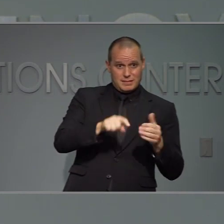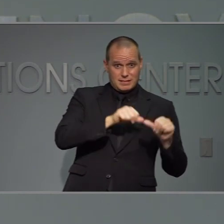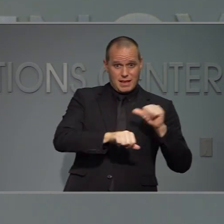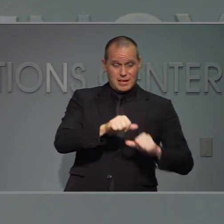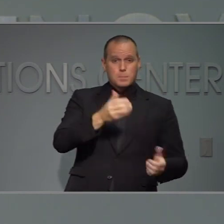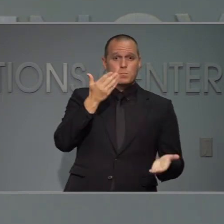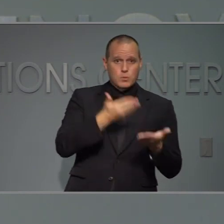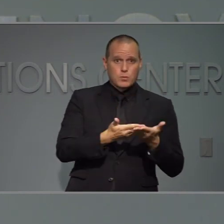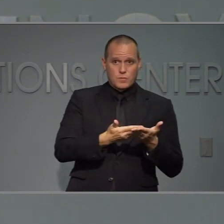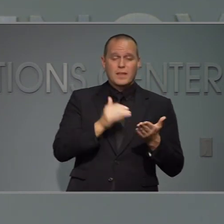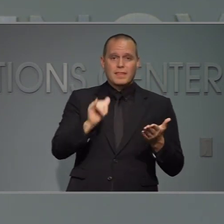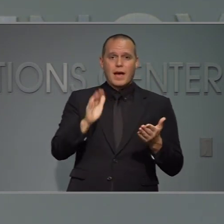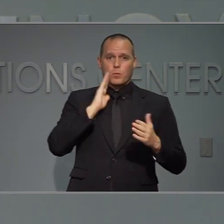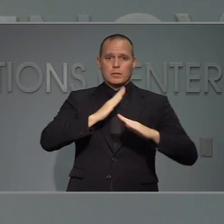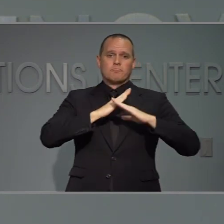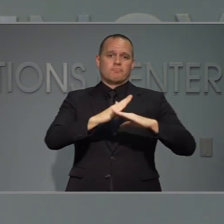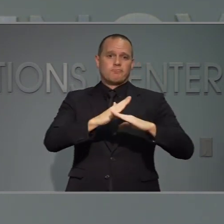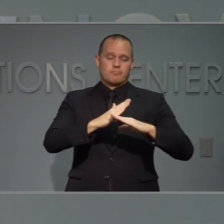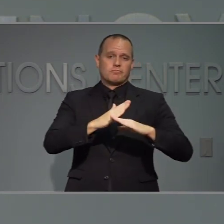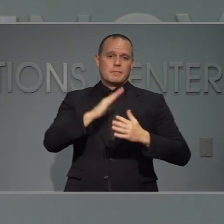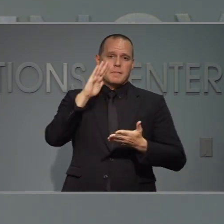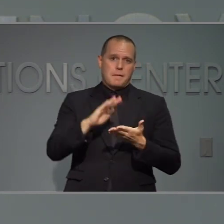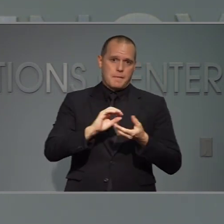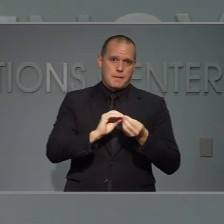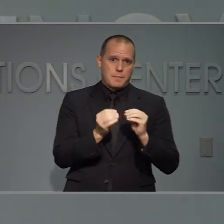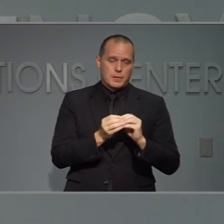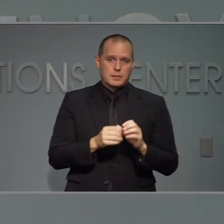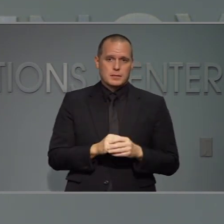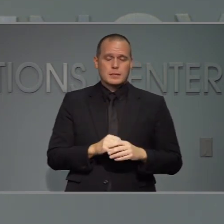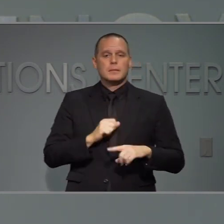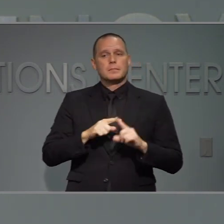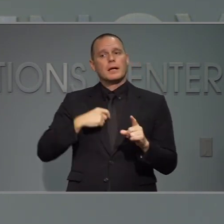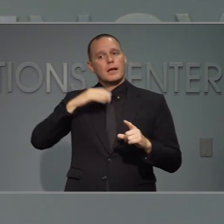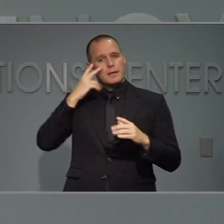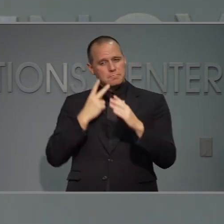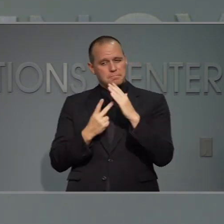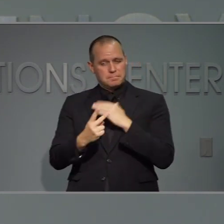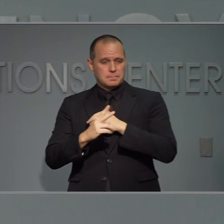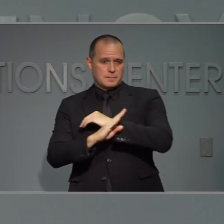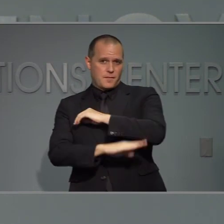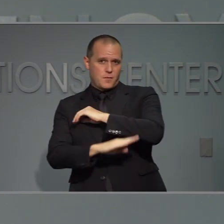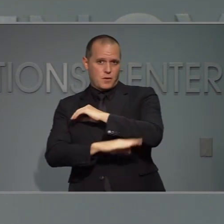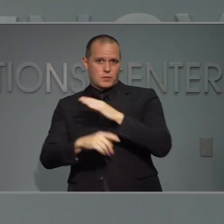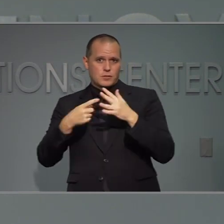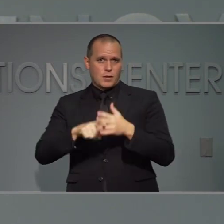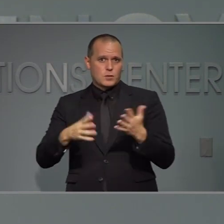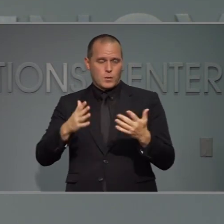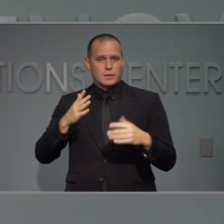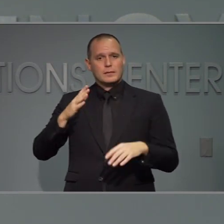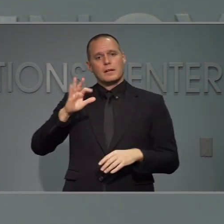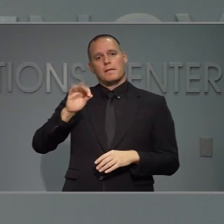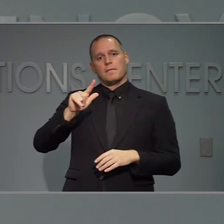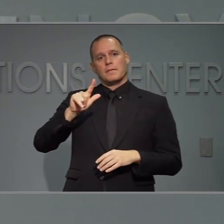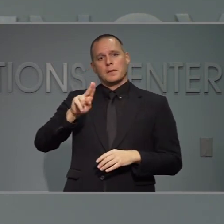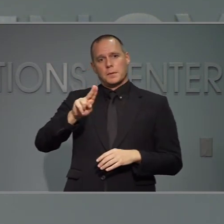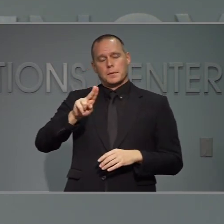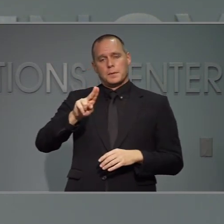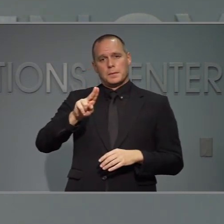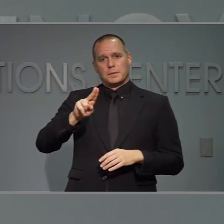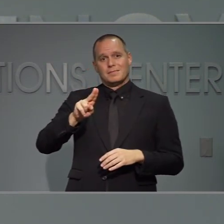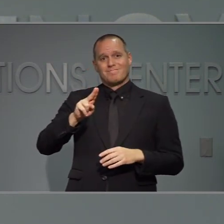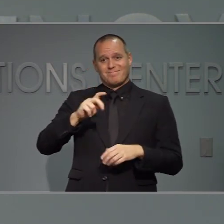Pero si tratamos de protegernos el la transmisión viral va a reducirse pero en el otoño empieza la temporada de